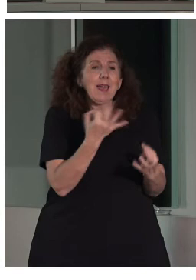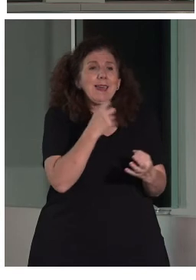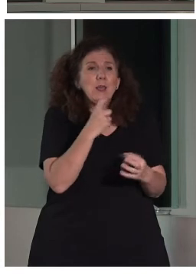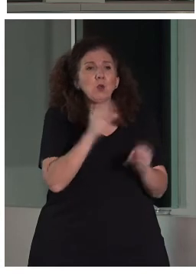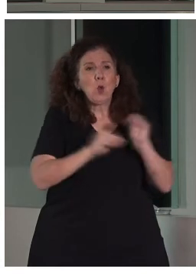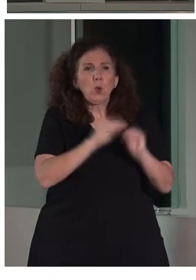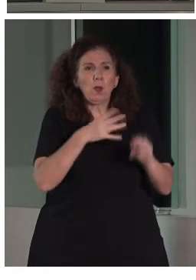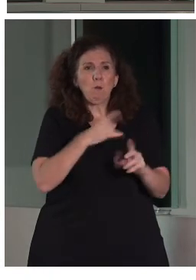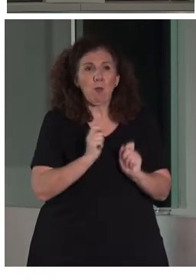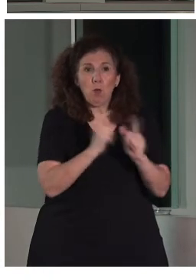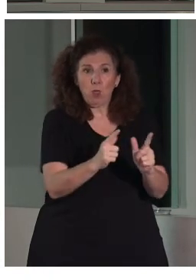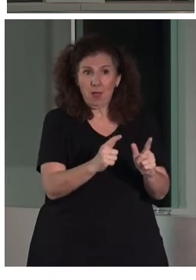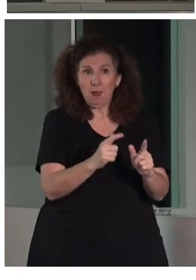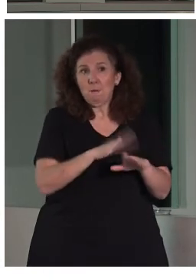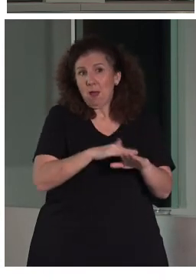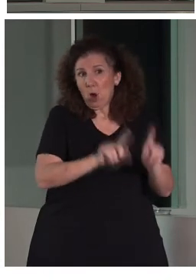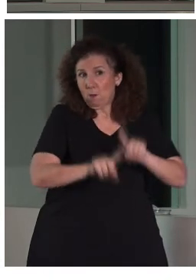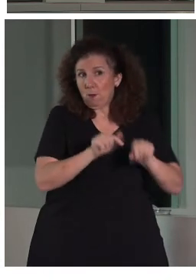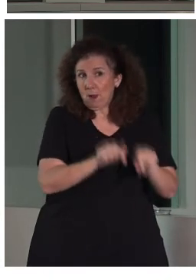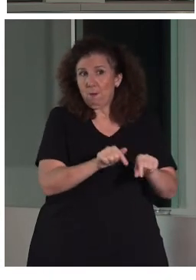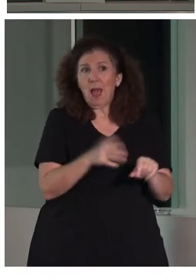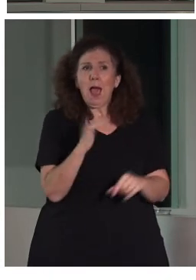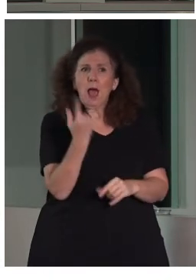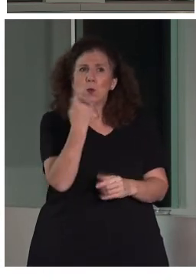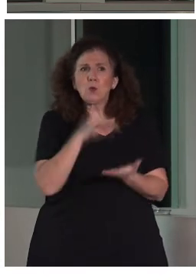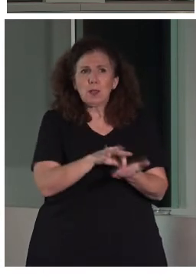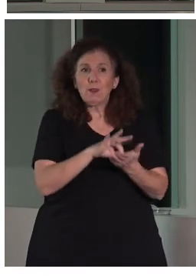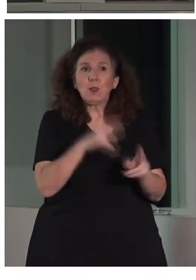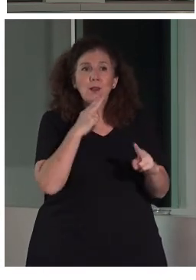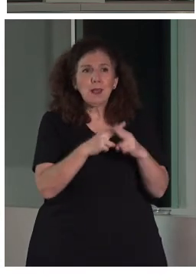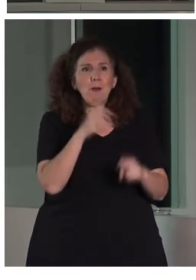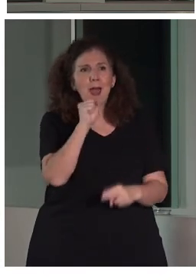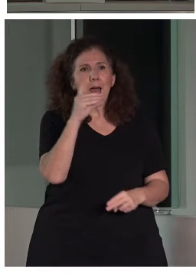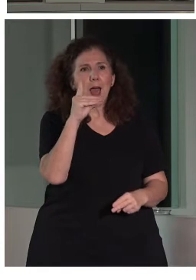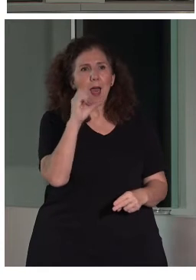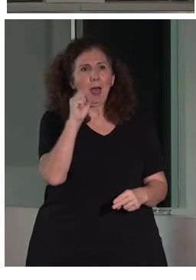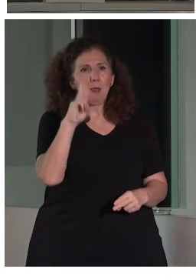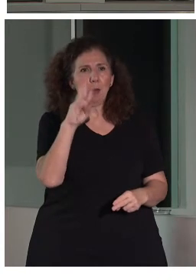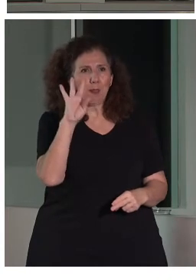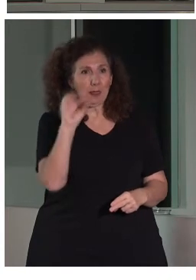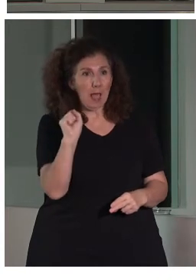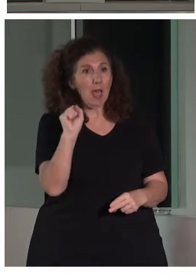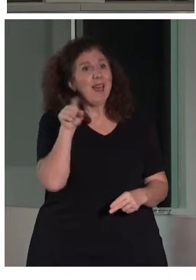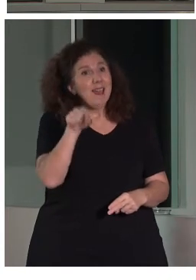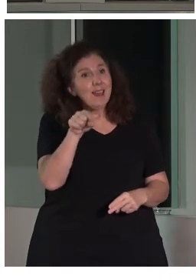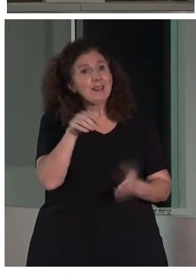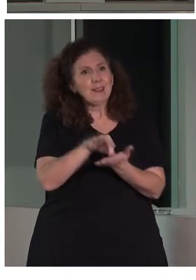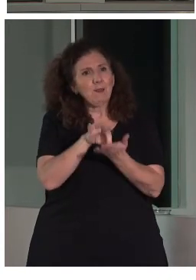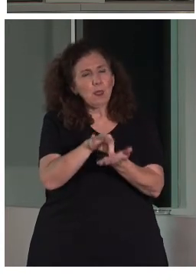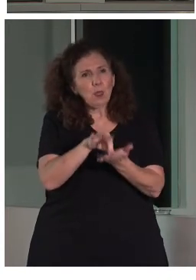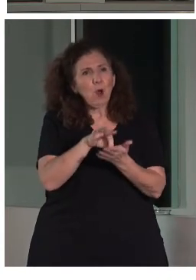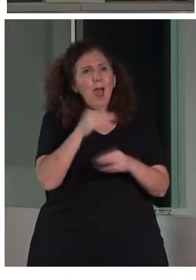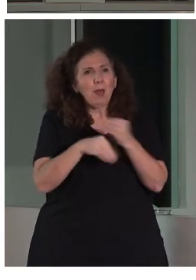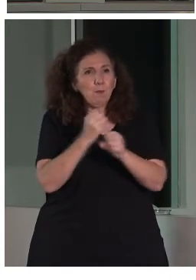pueden ir abordando. Entonces, tenemos constituido un servicio que se llama ADAPTA, en donde realizamos todos los trabajos